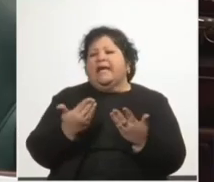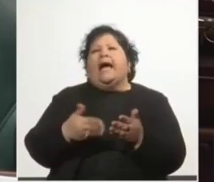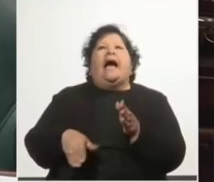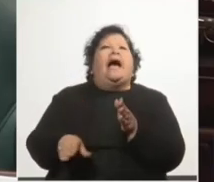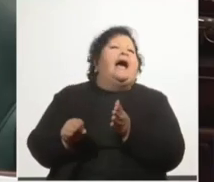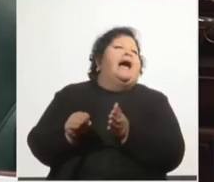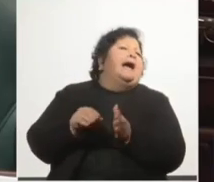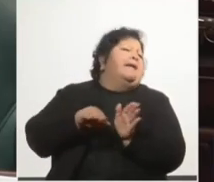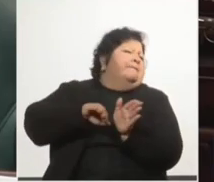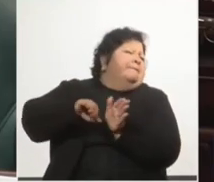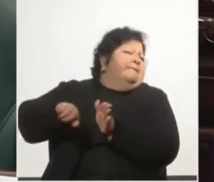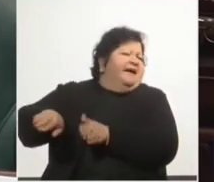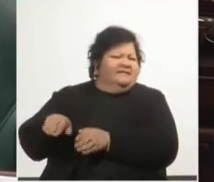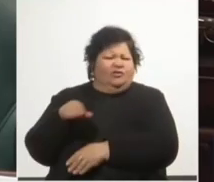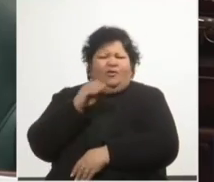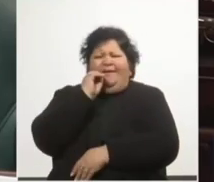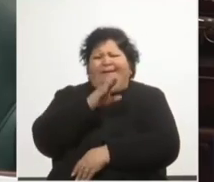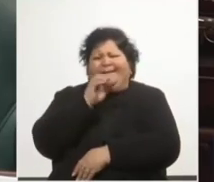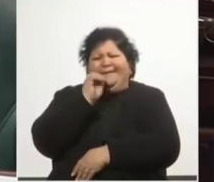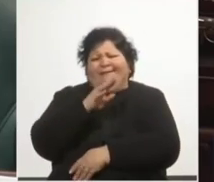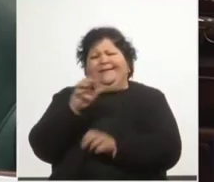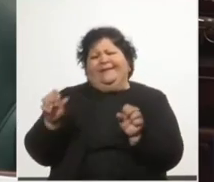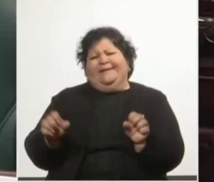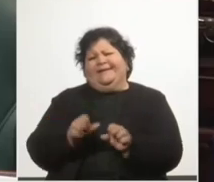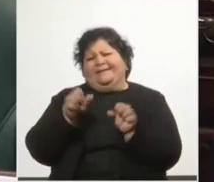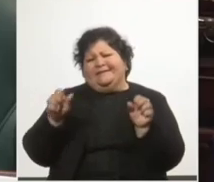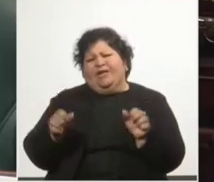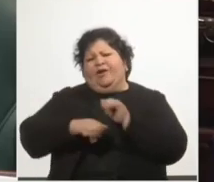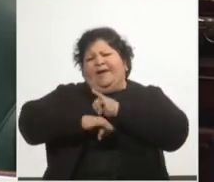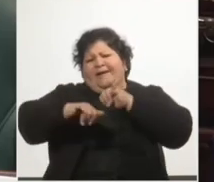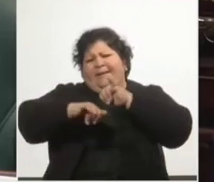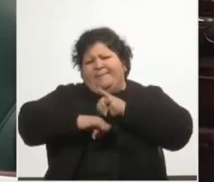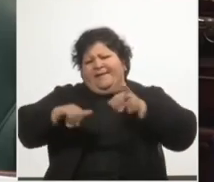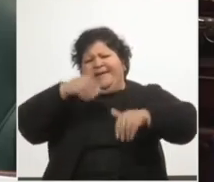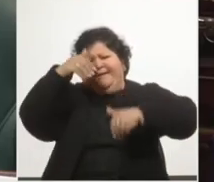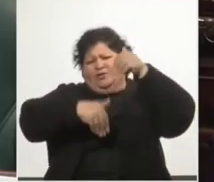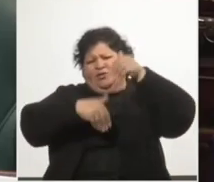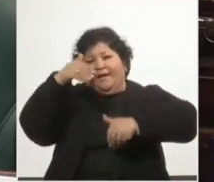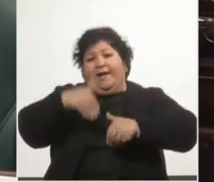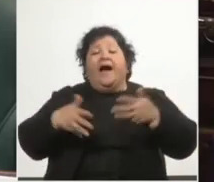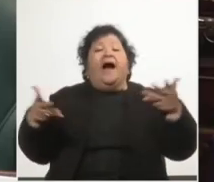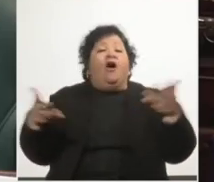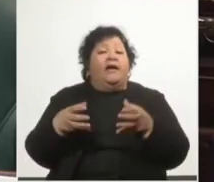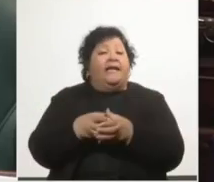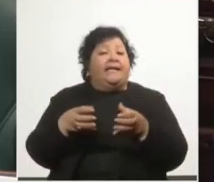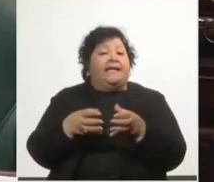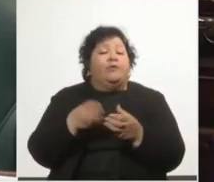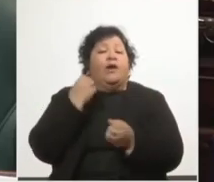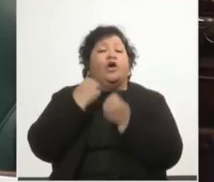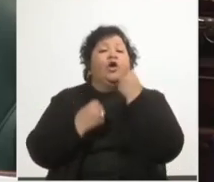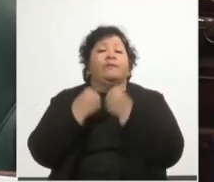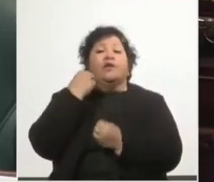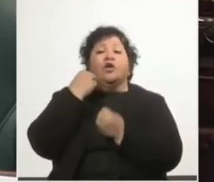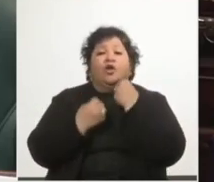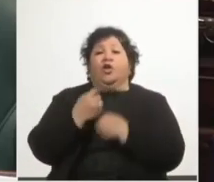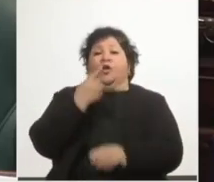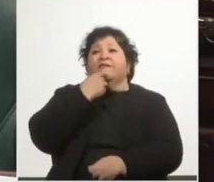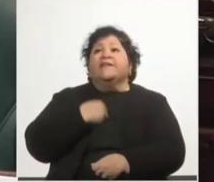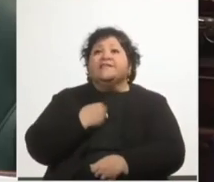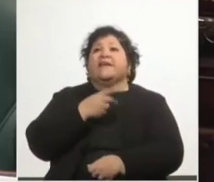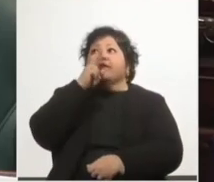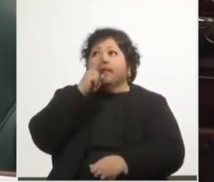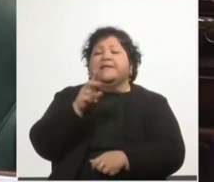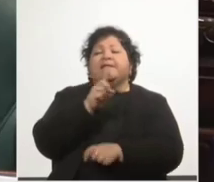campaña electoral respecto a la situación económica del país, resulta que ahora el equipo económico nos dice que en 2019